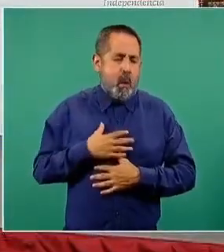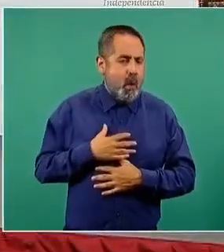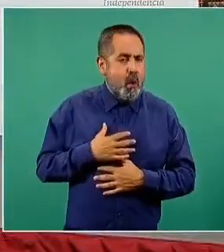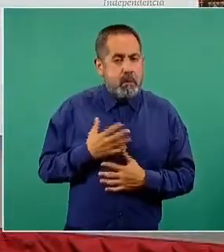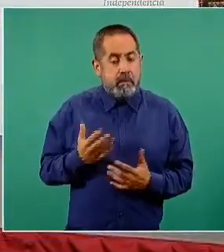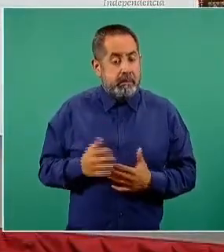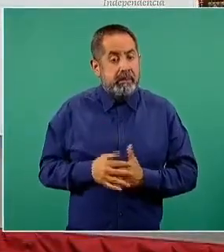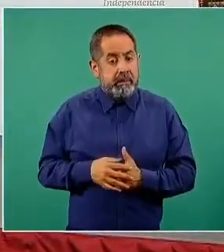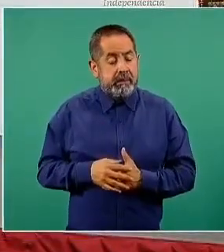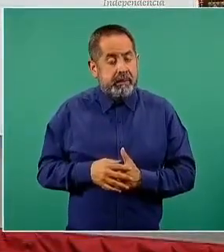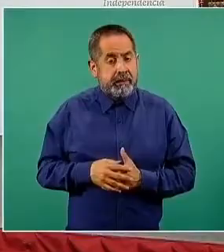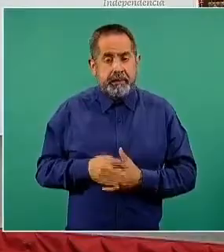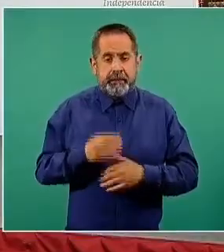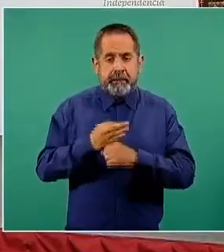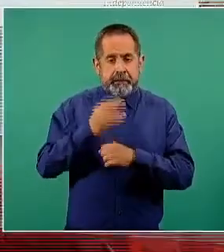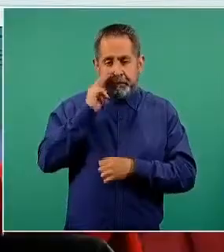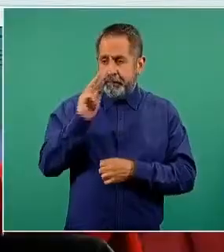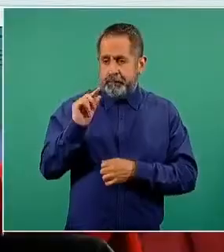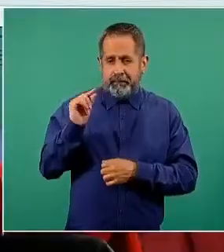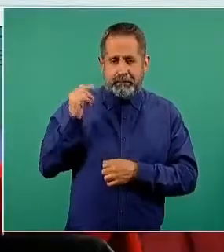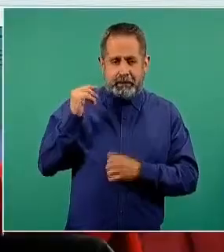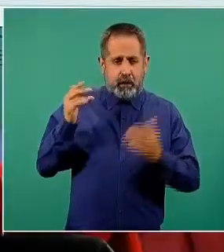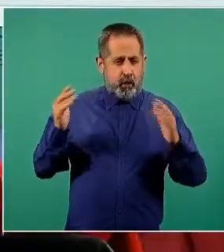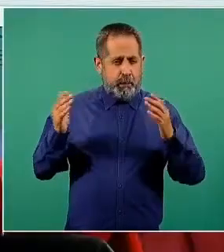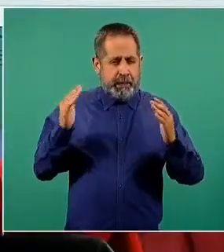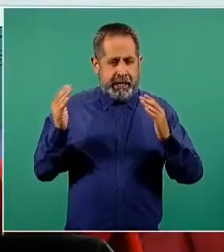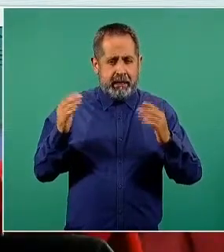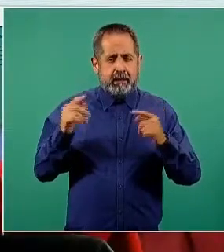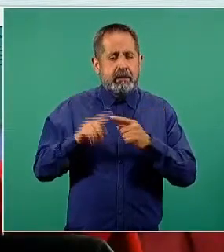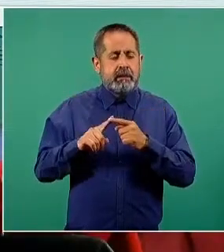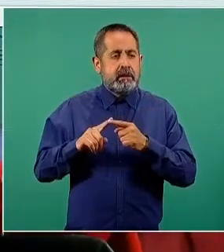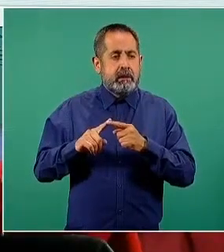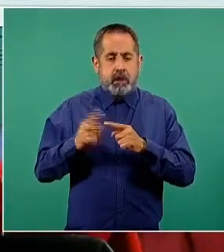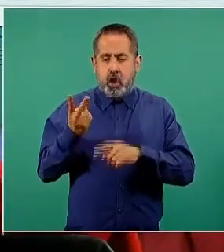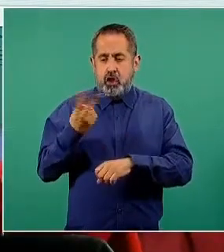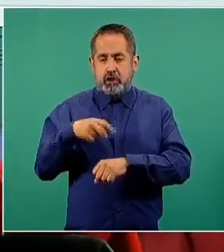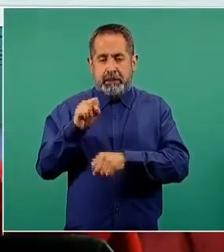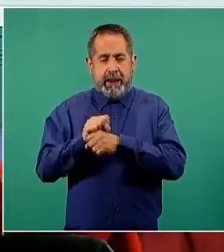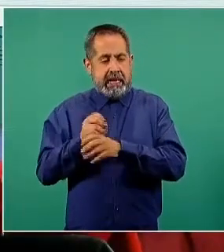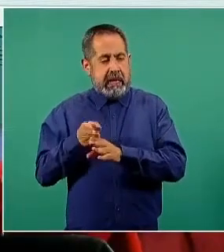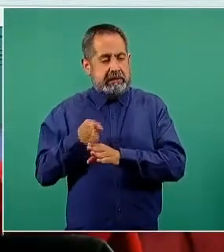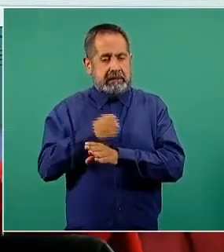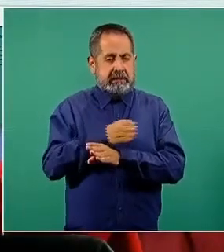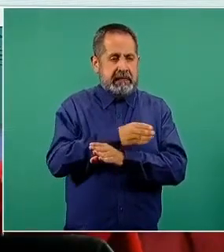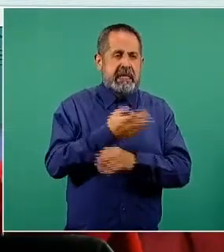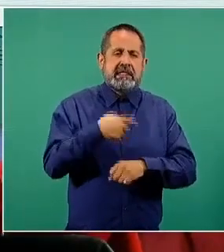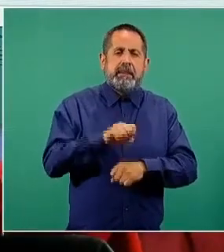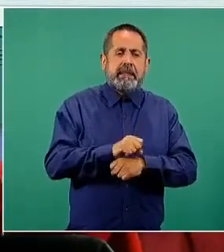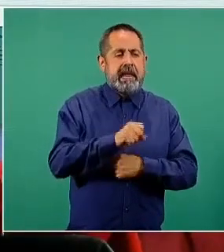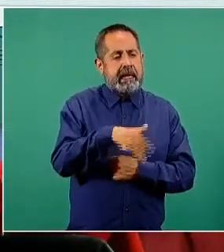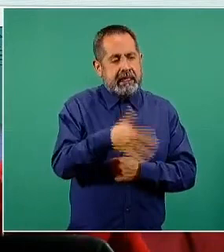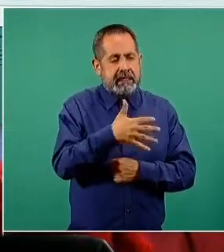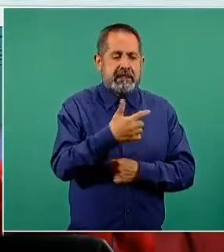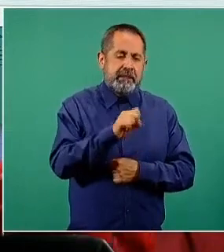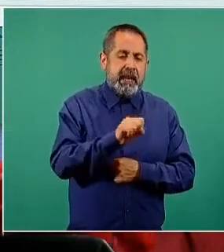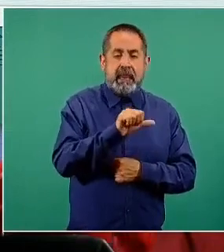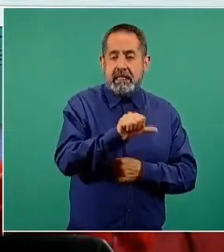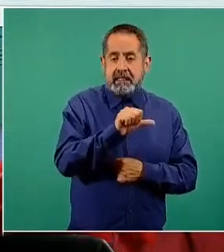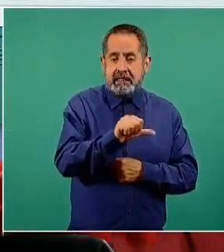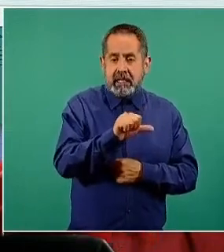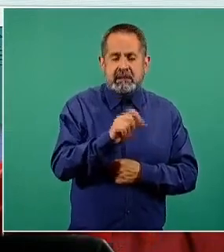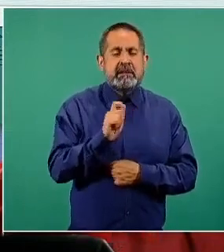ver para efectos de la última comparación en las últimas dos semanas graficadas, es decir, entre la 15 y la 16, es que